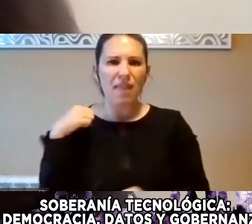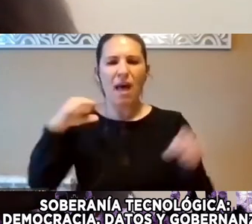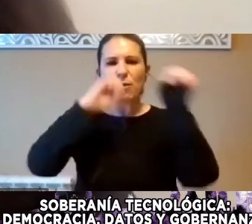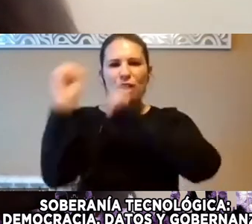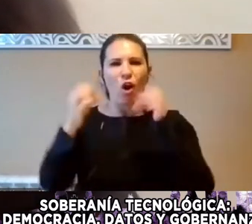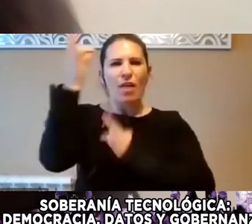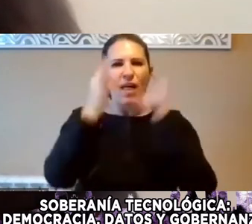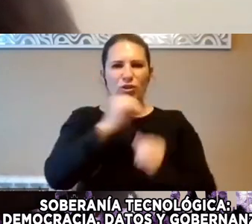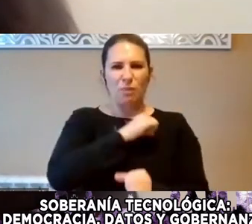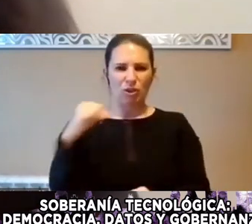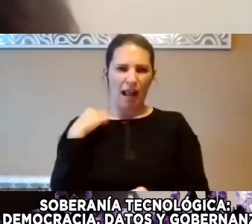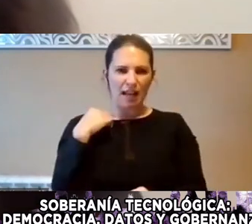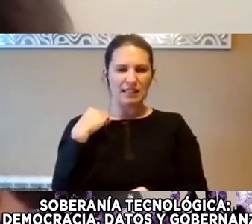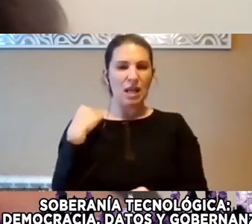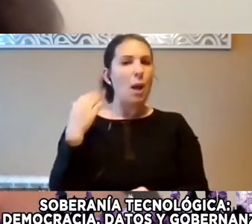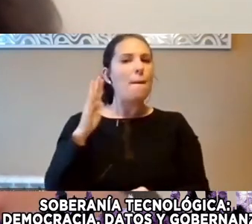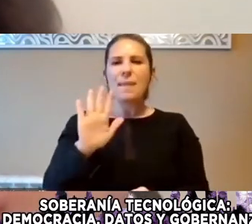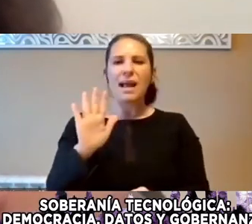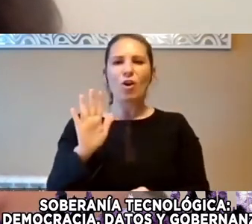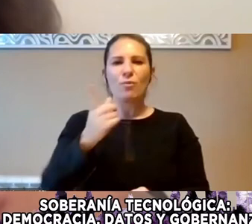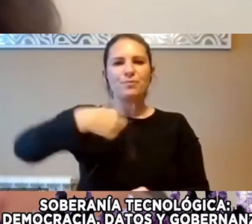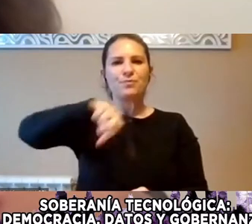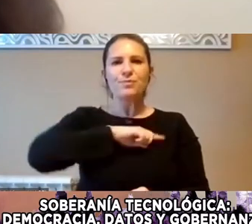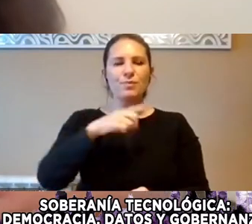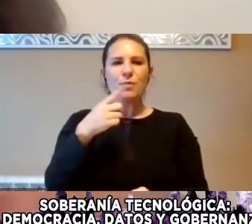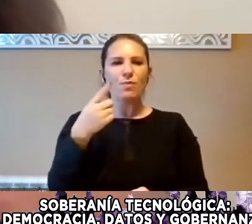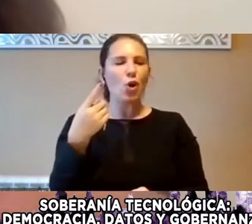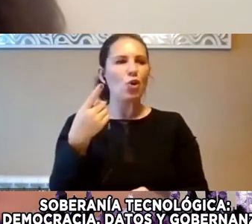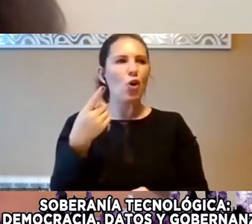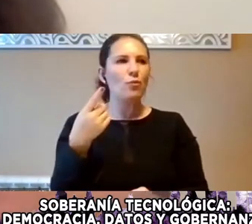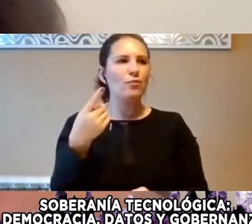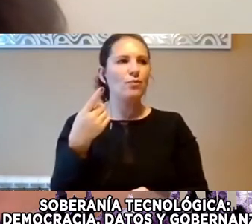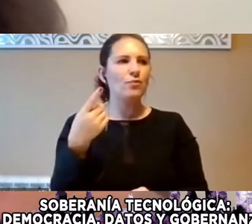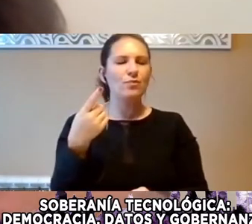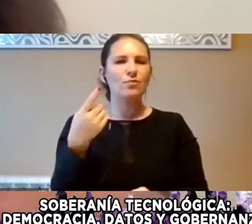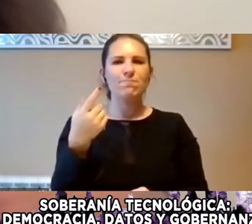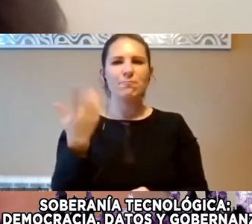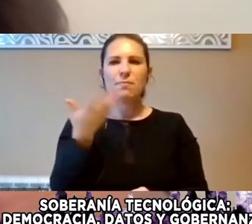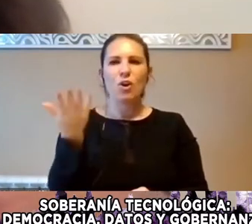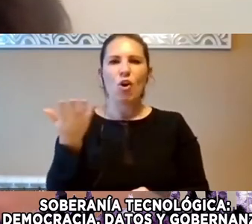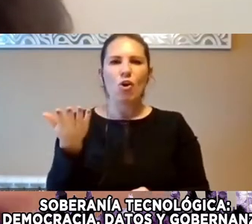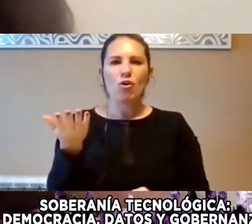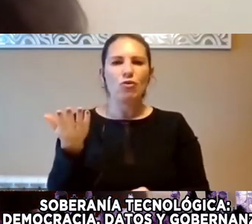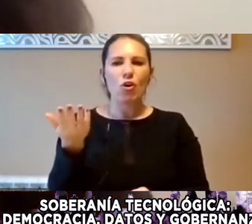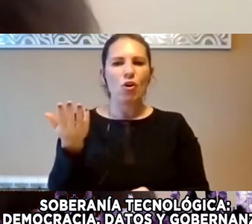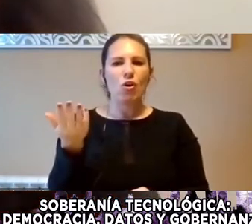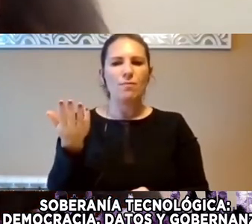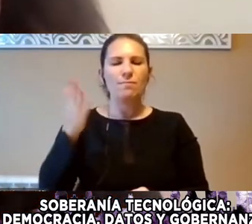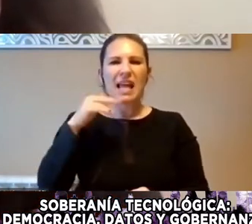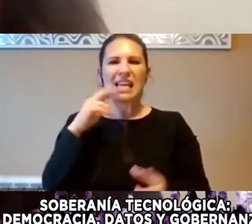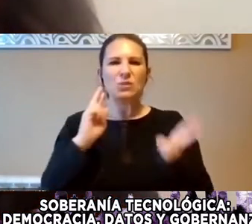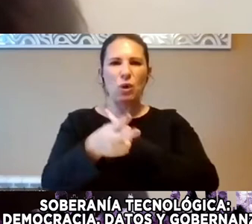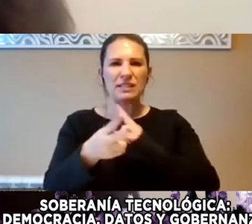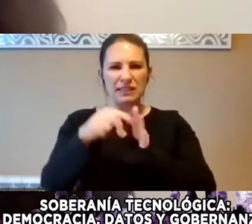Y no Vimos Una No vimos Y no dimos Una Respuesta Sistémica